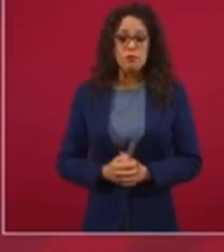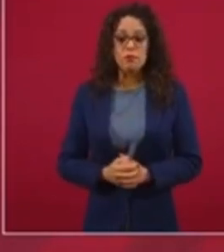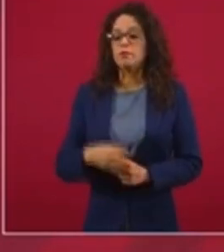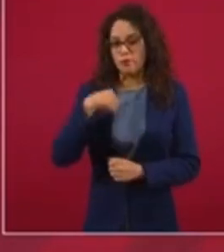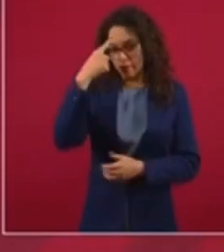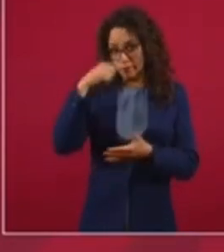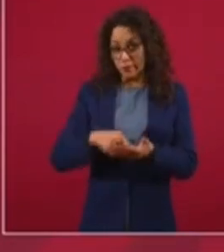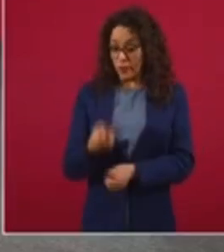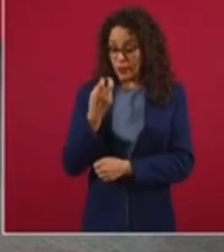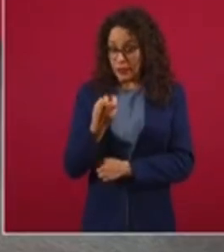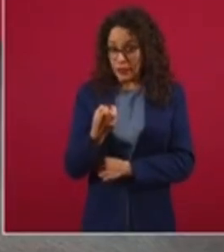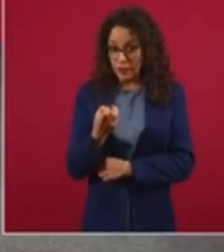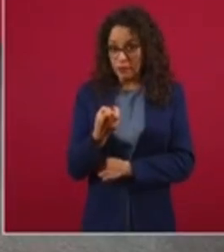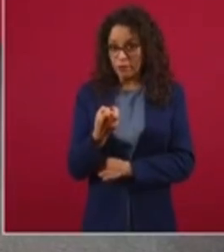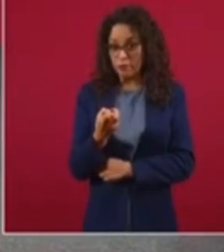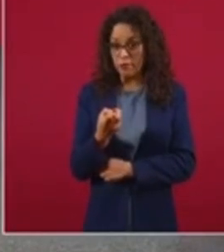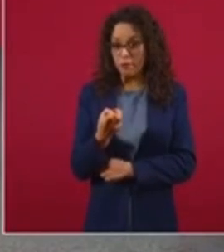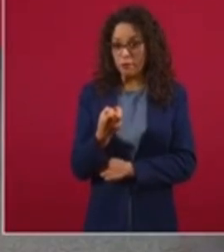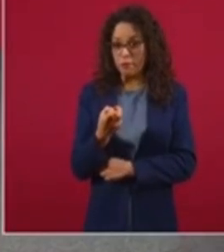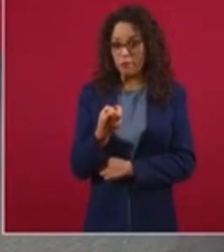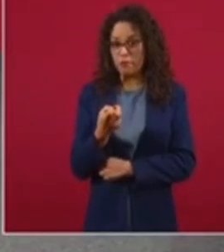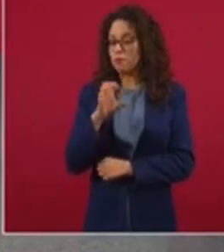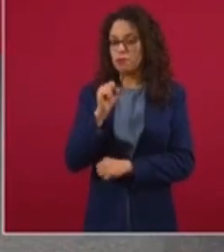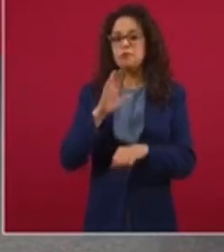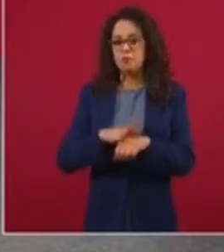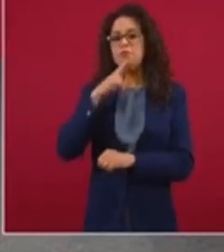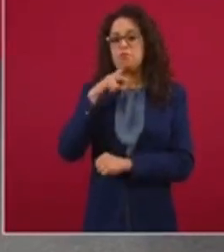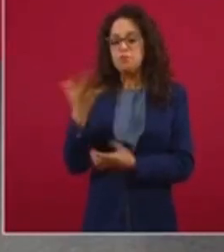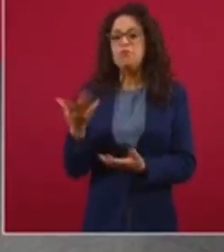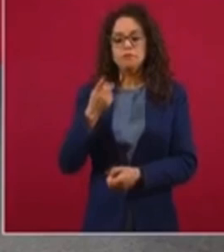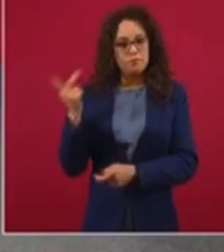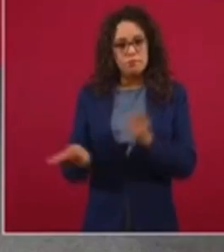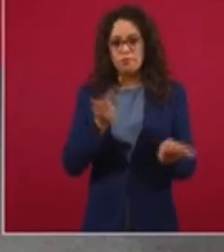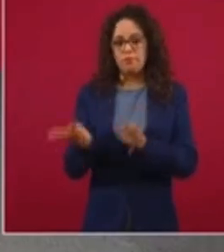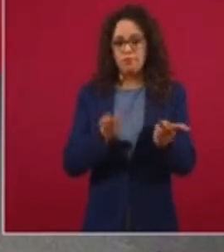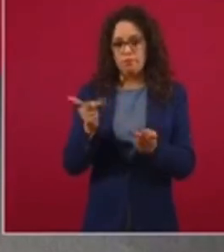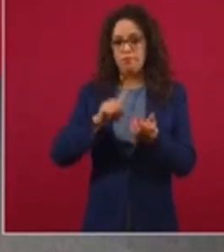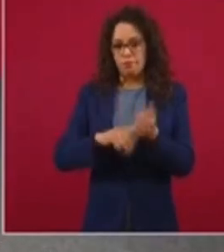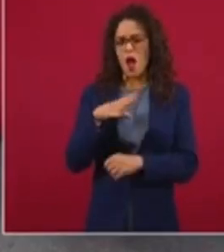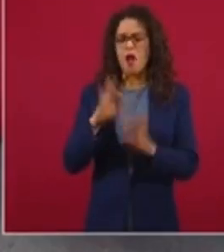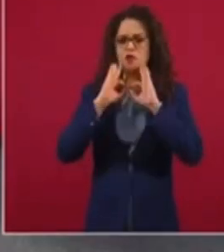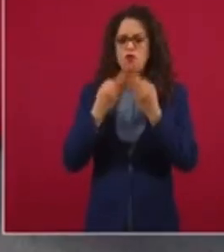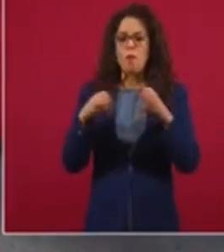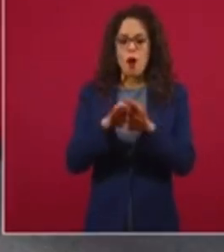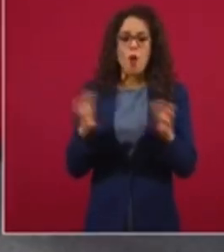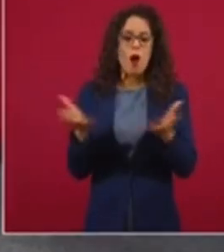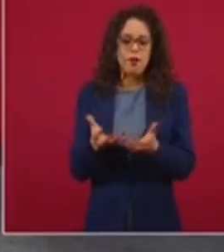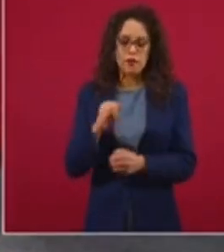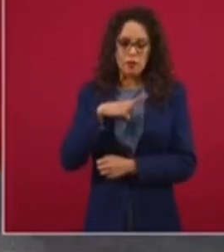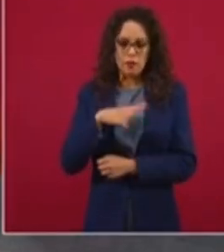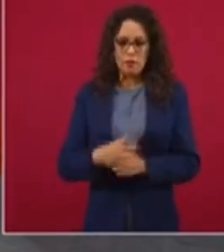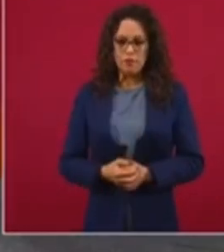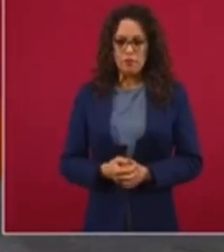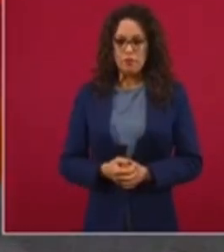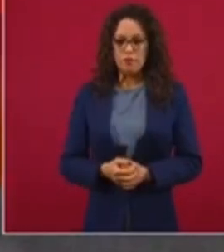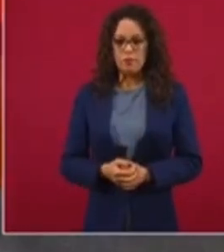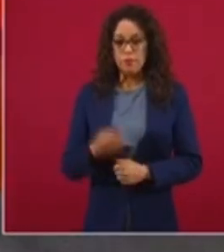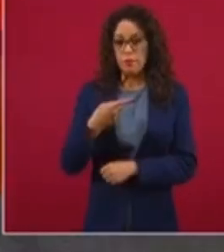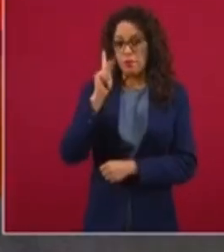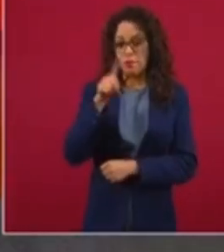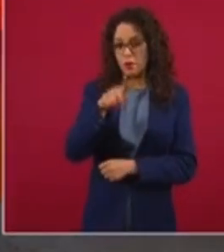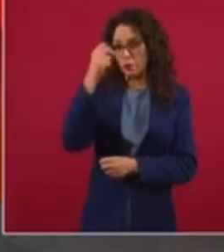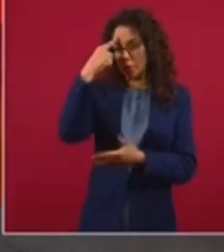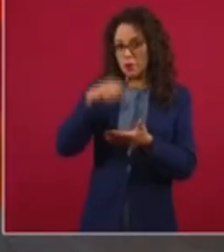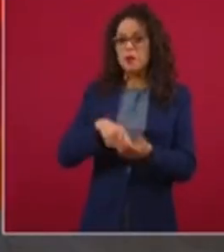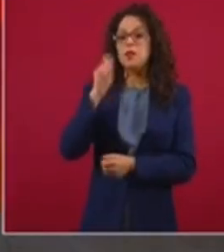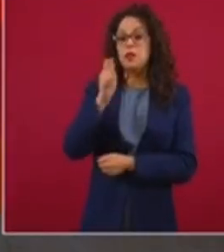que en estos casos lo mejor es la aplicación de la democracia participativa. ¿No sería privilegiar las creencias religiosas por